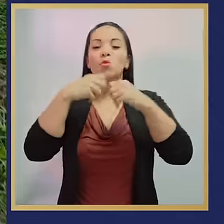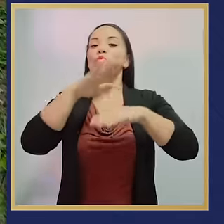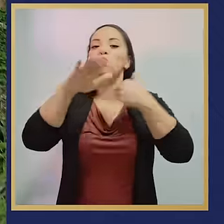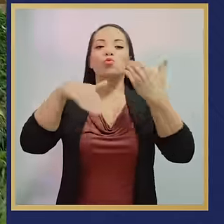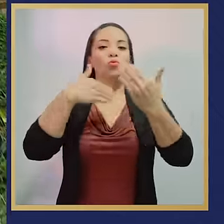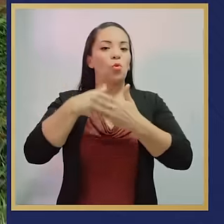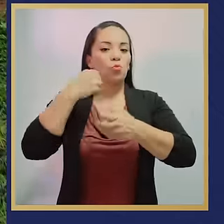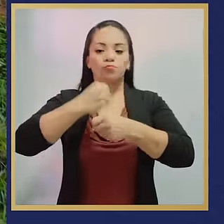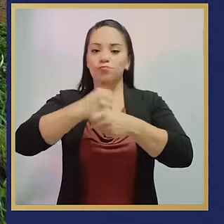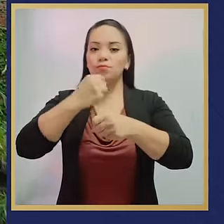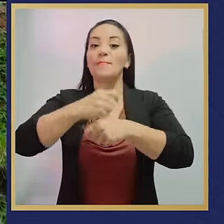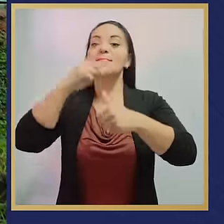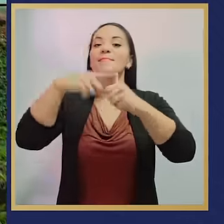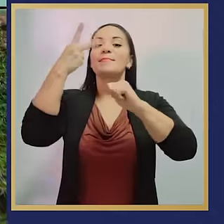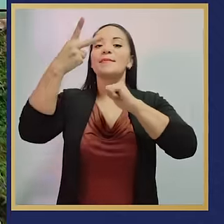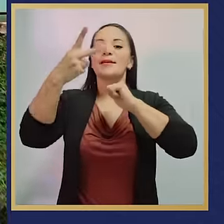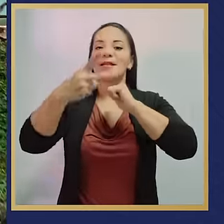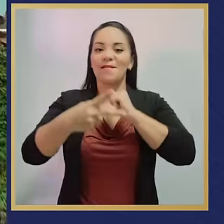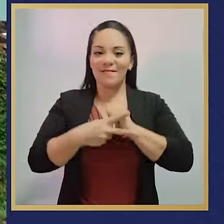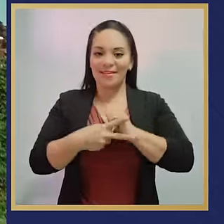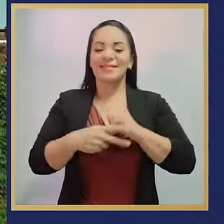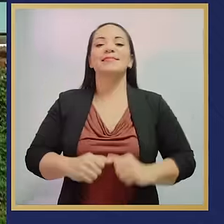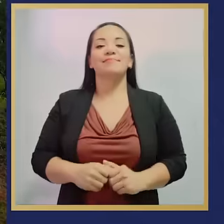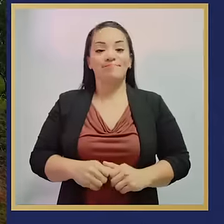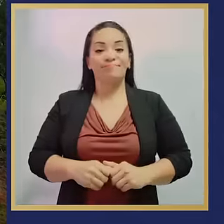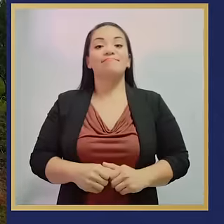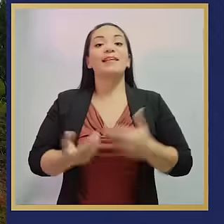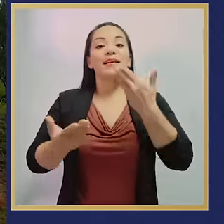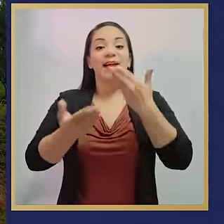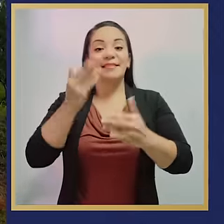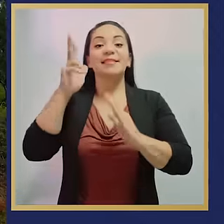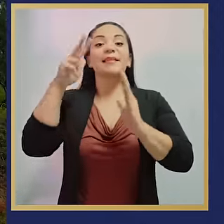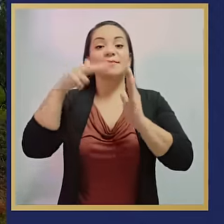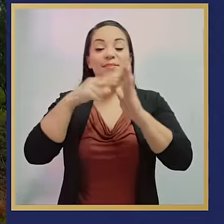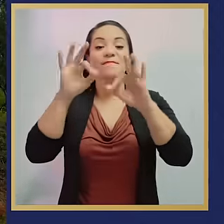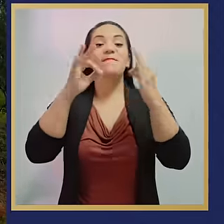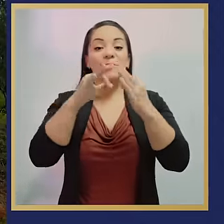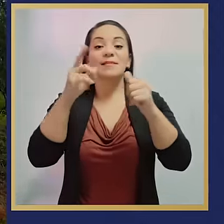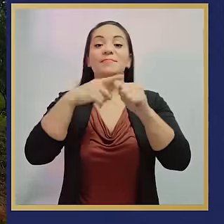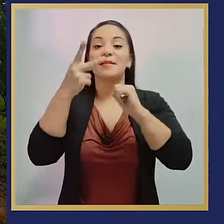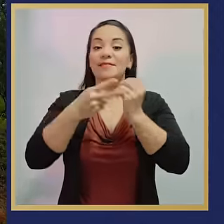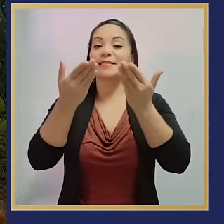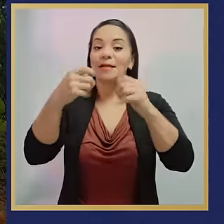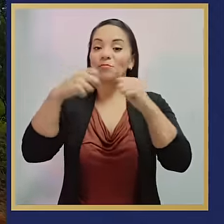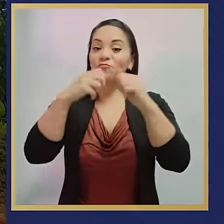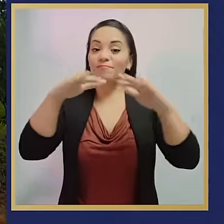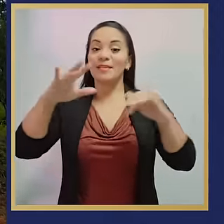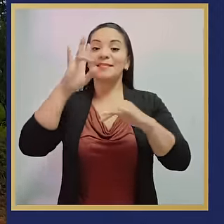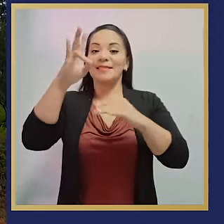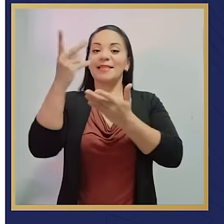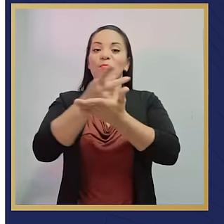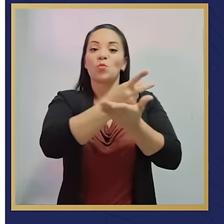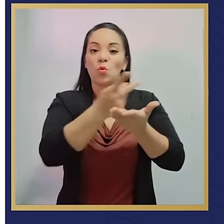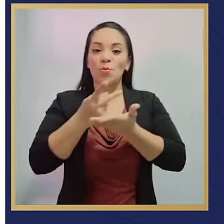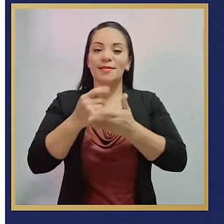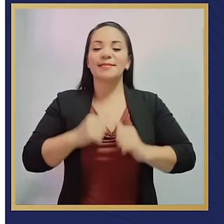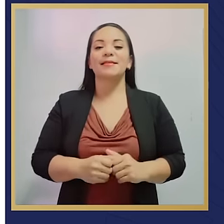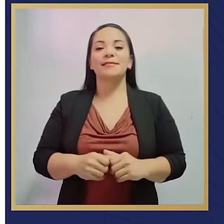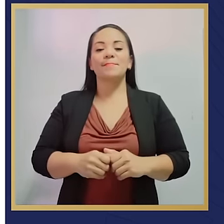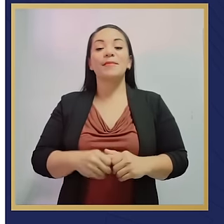para llevar electricidad por primera vez a casi 3 mil familias en cantones de las siete provincias.